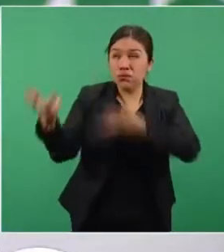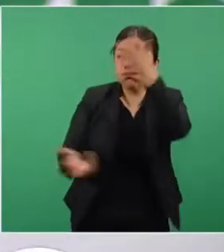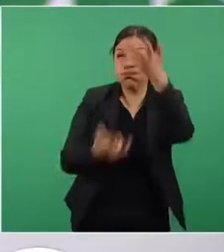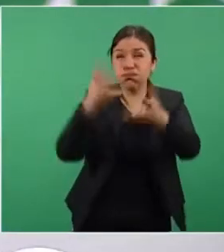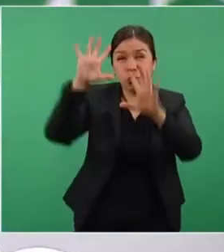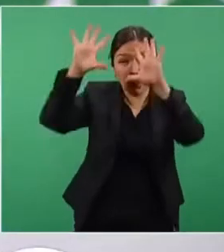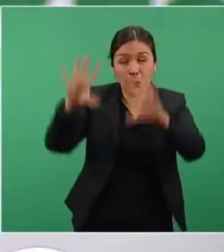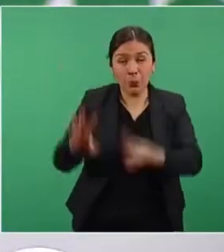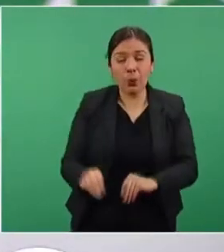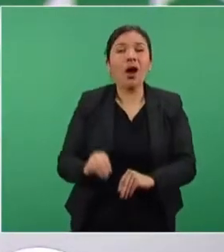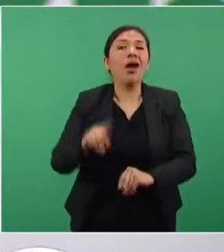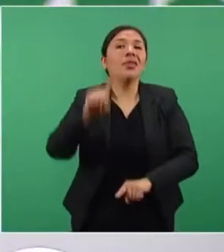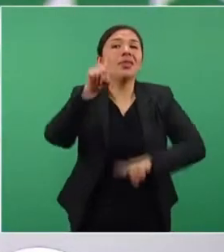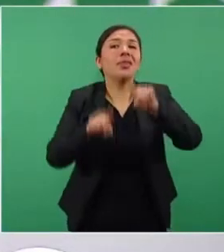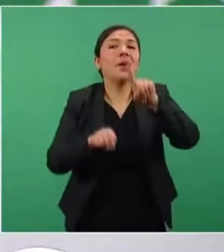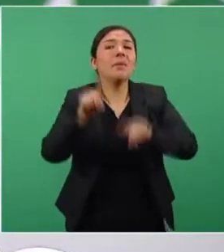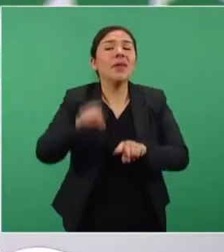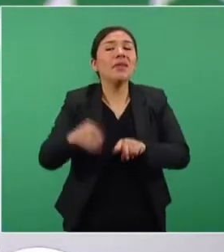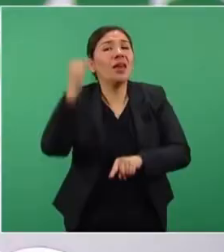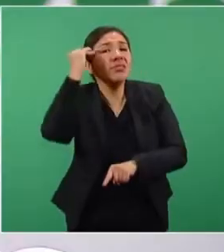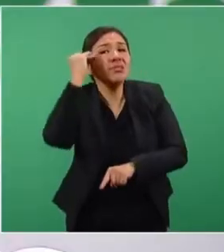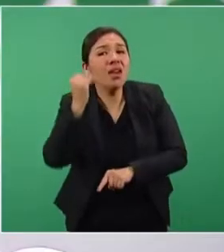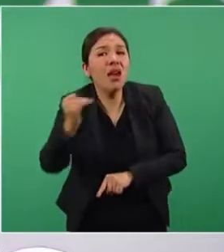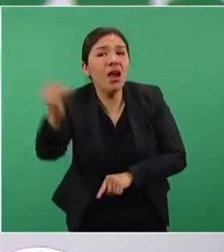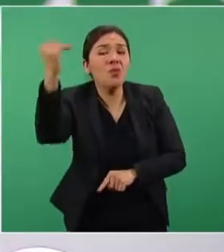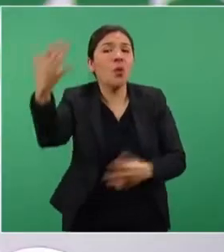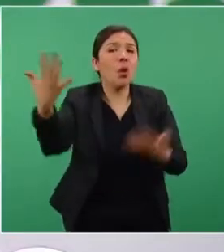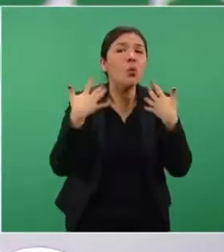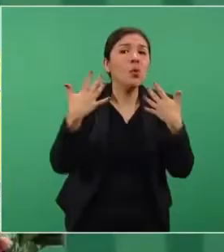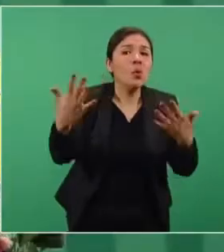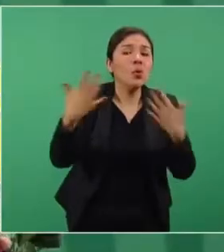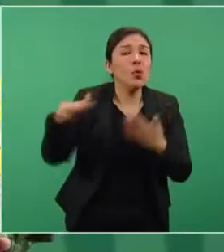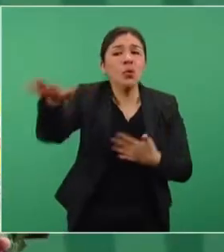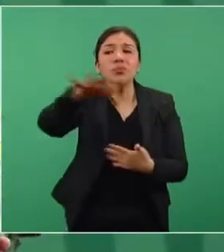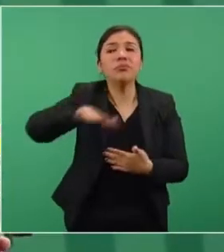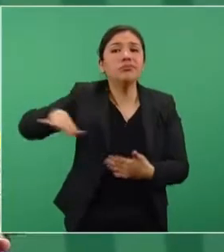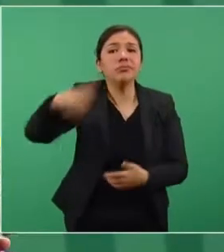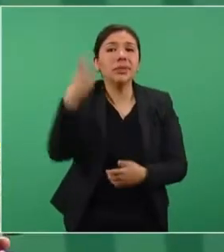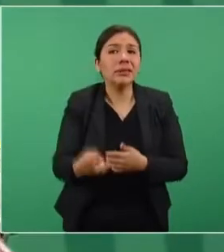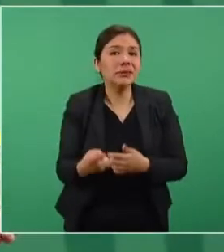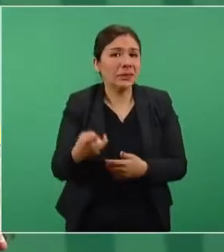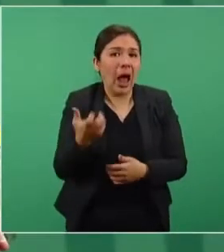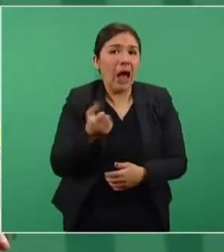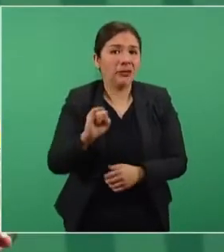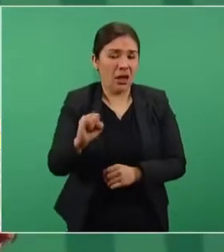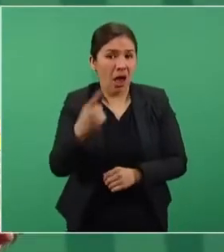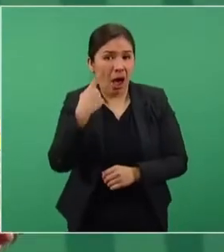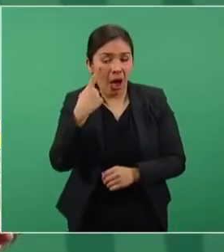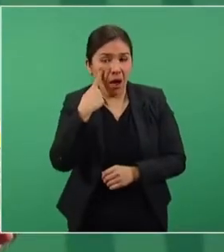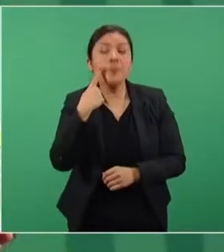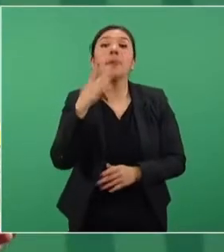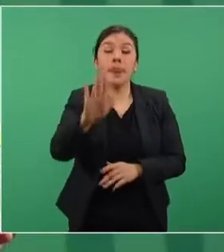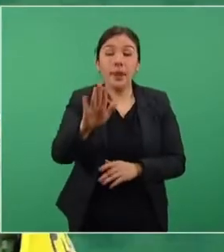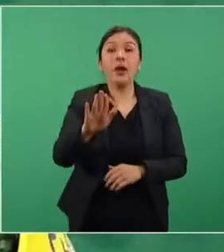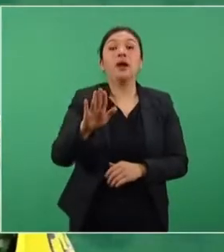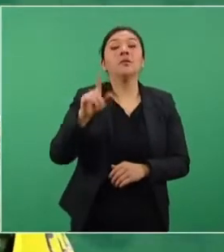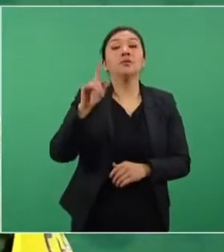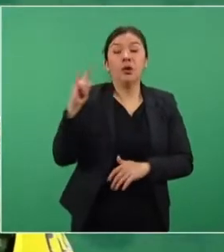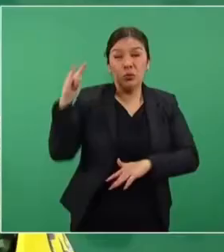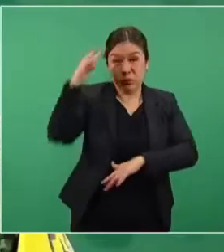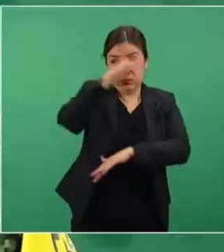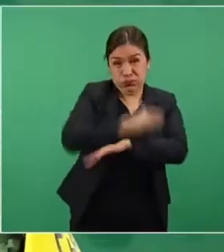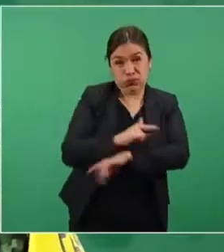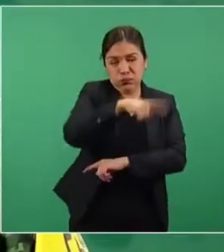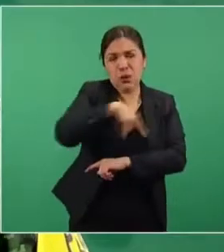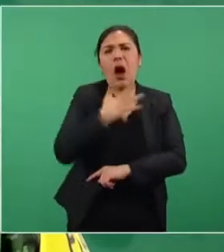incendio es las condiciones meteorológicas que se tienen consideradas en el área. Inclusive por parte de la Fuerza Aérea tenemos